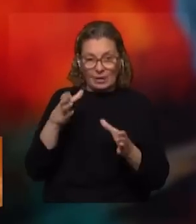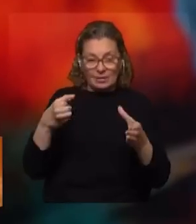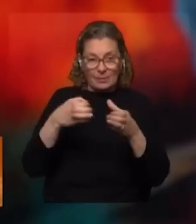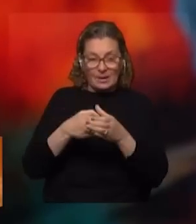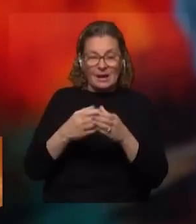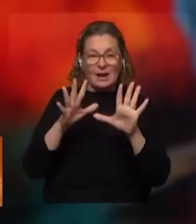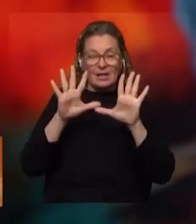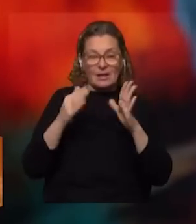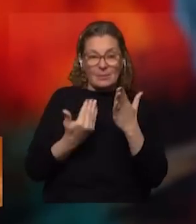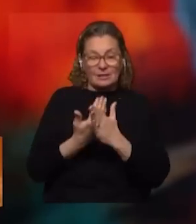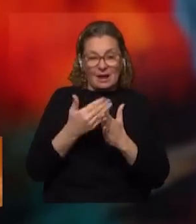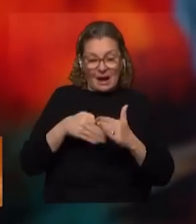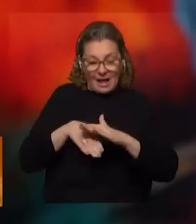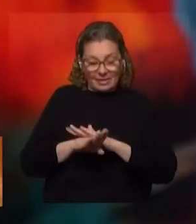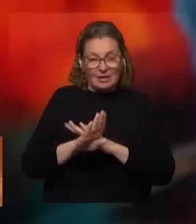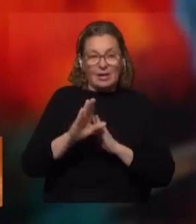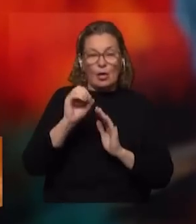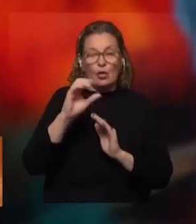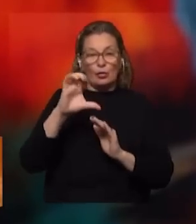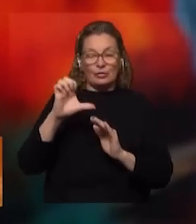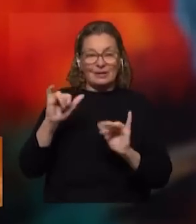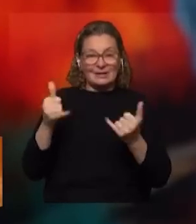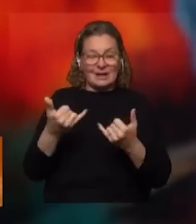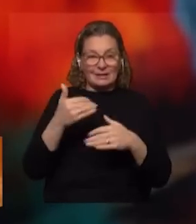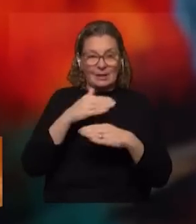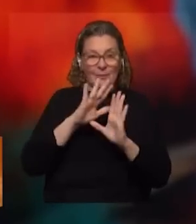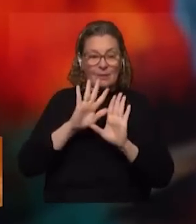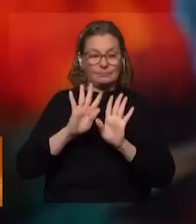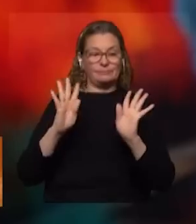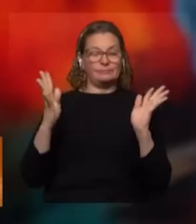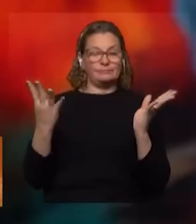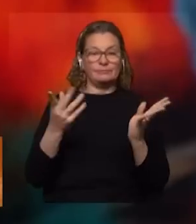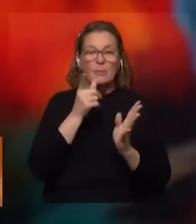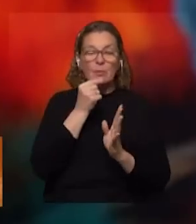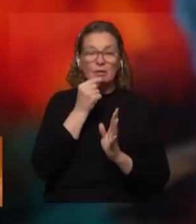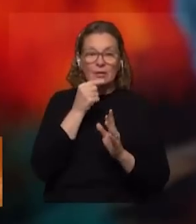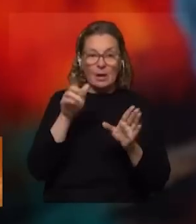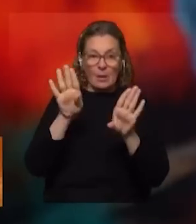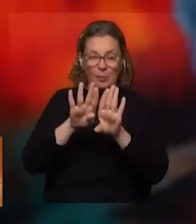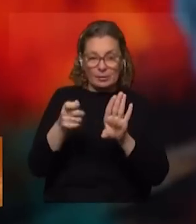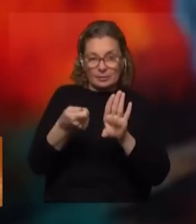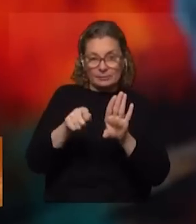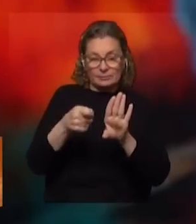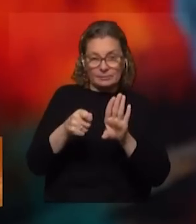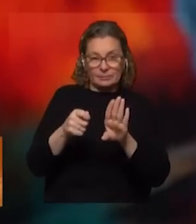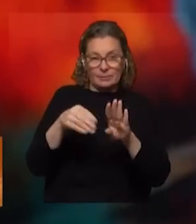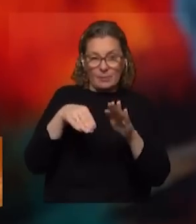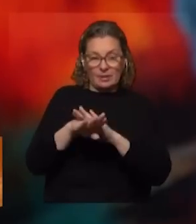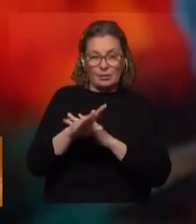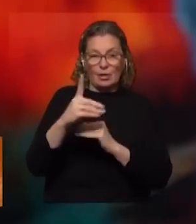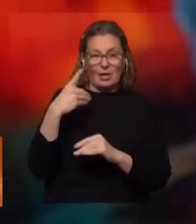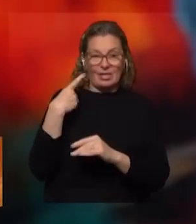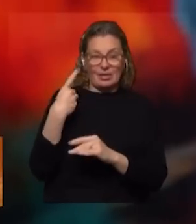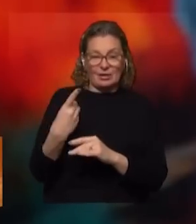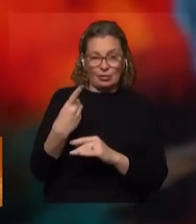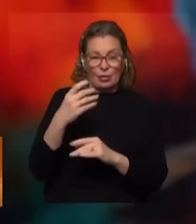10 de la mañana en la esplanada de la OCE, ya estaba instalada el operativo policial, ya estaban trancadas las puertas del piso donde se encuentra el directorio de